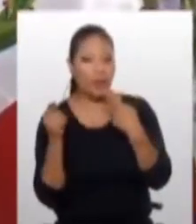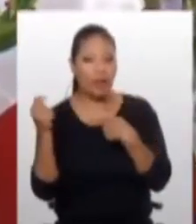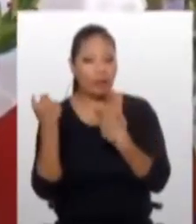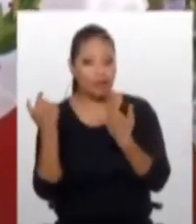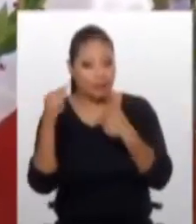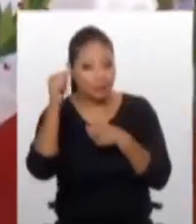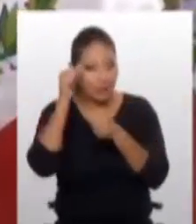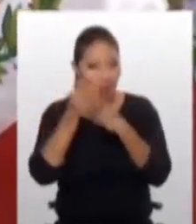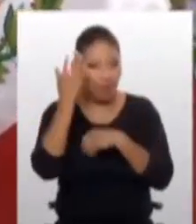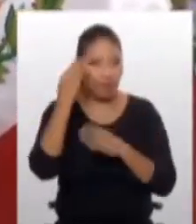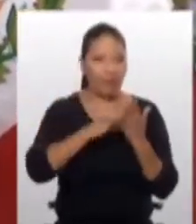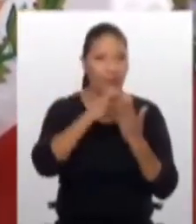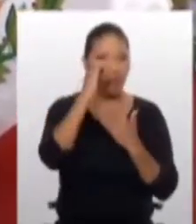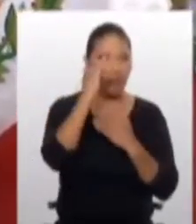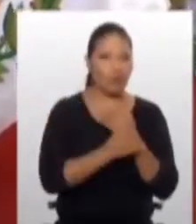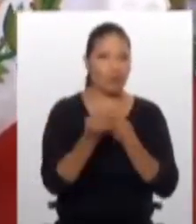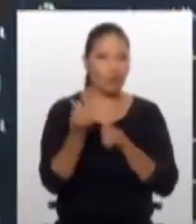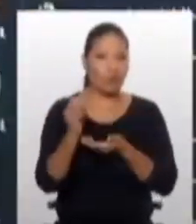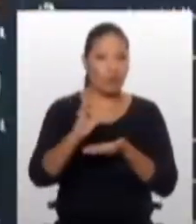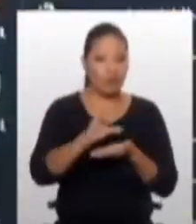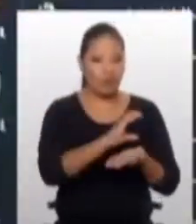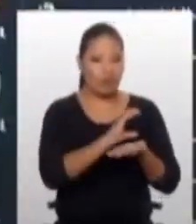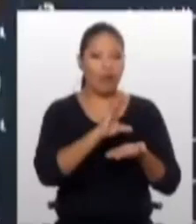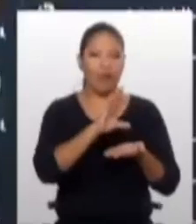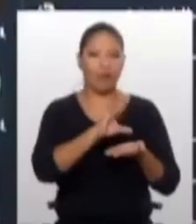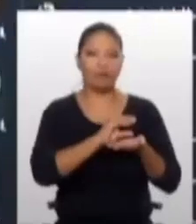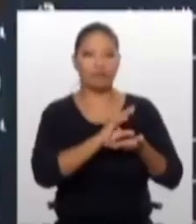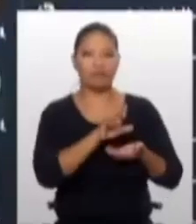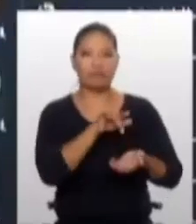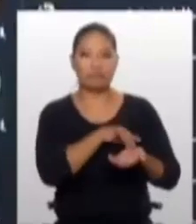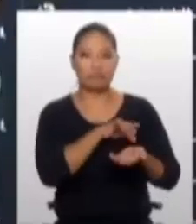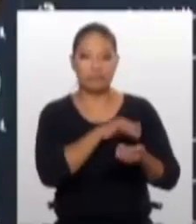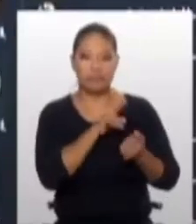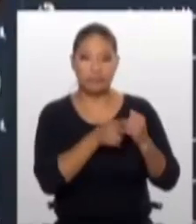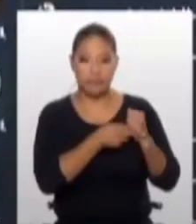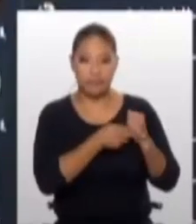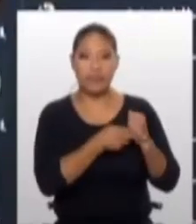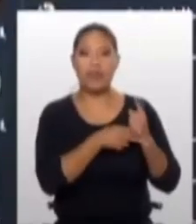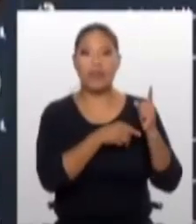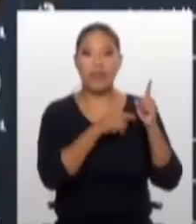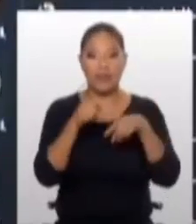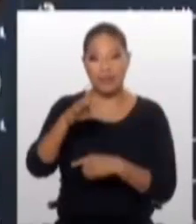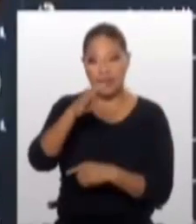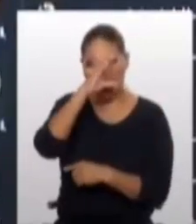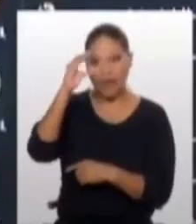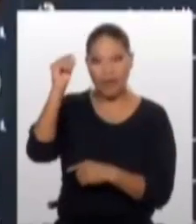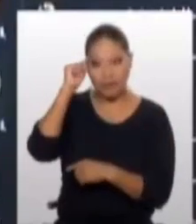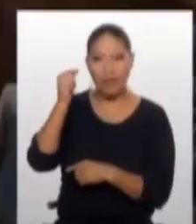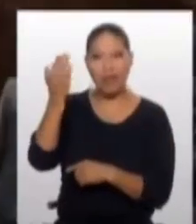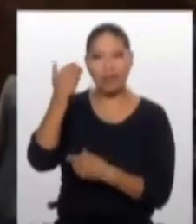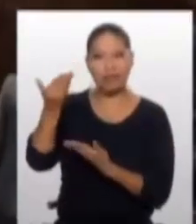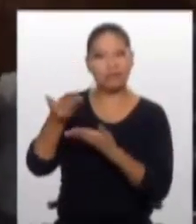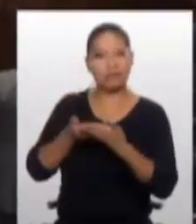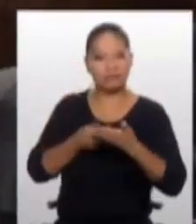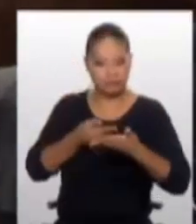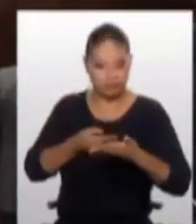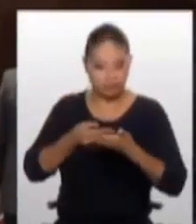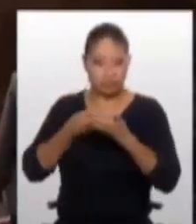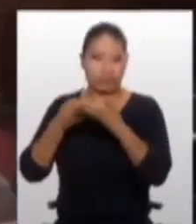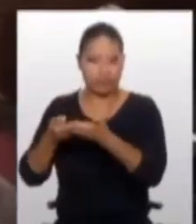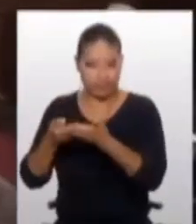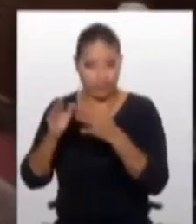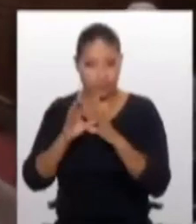cuando él se negó a declarar por cuarta vez ante la Comisión de Fiscalización las congresistas que estaban dentro